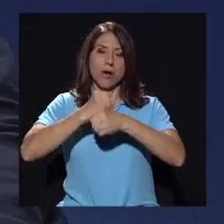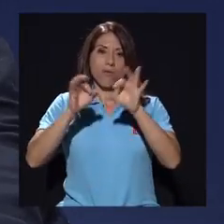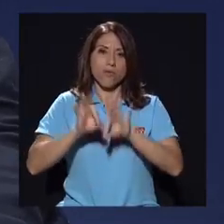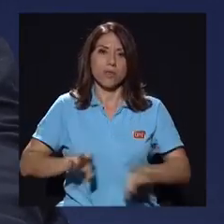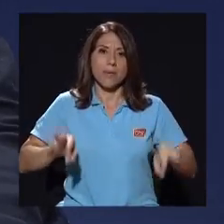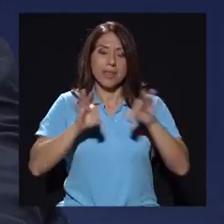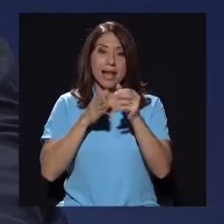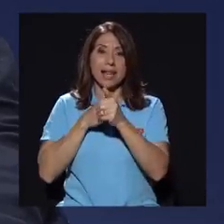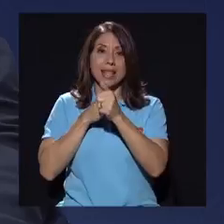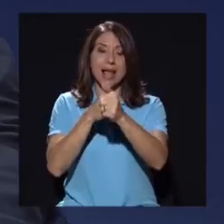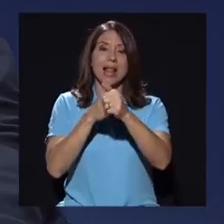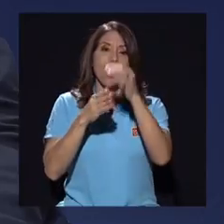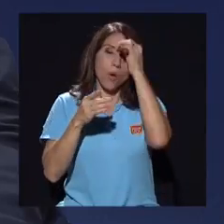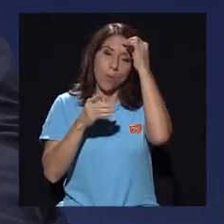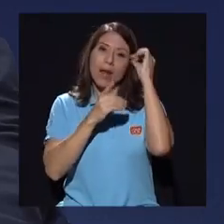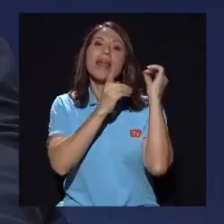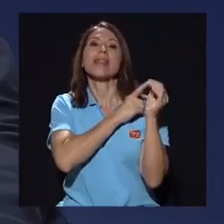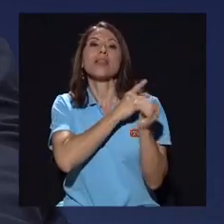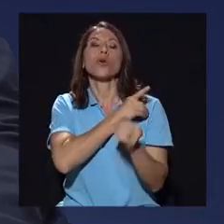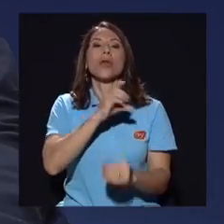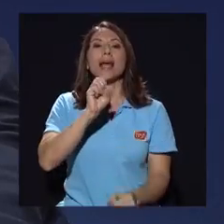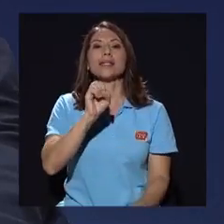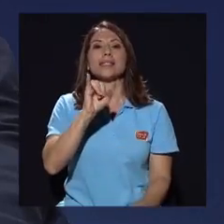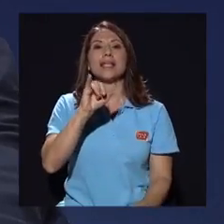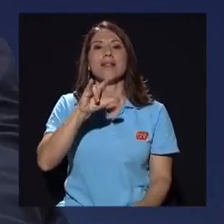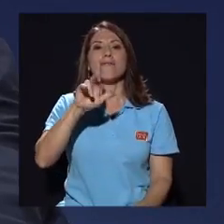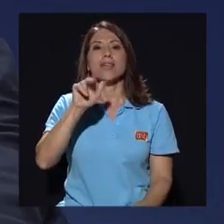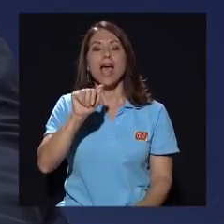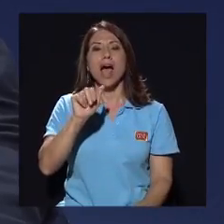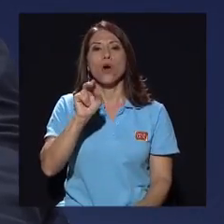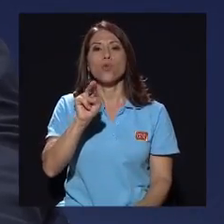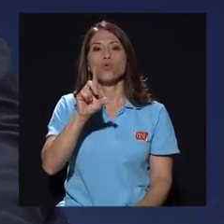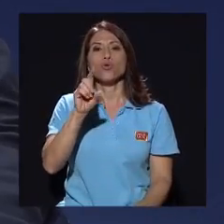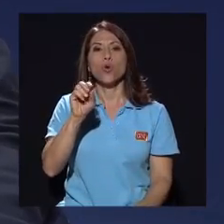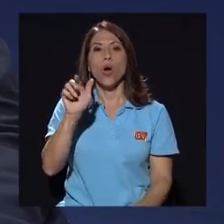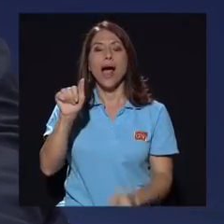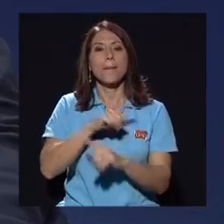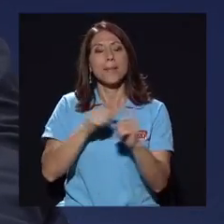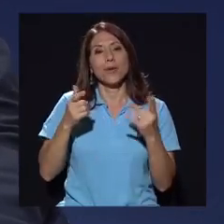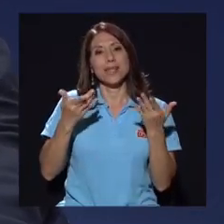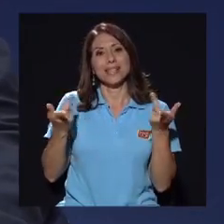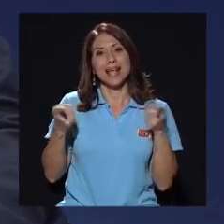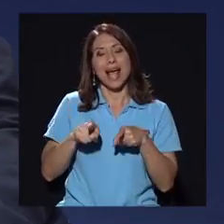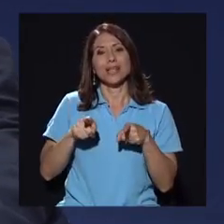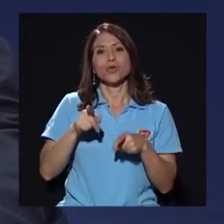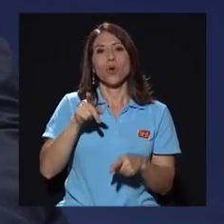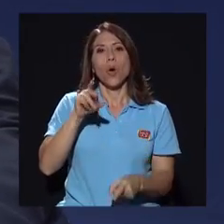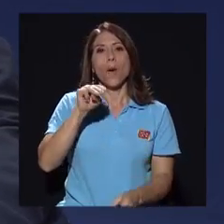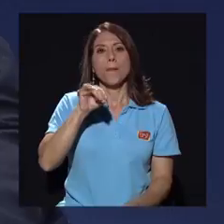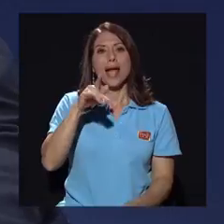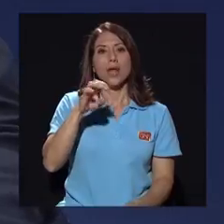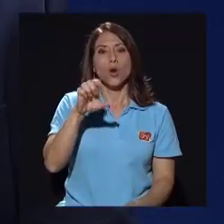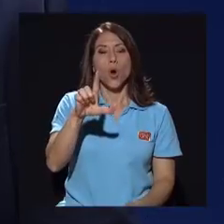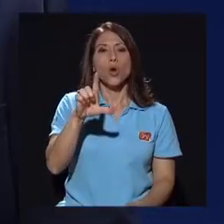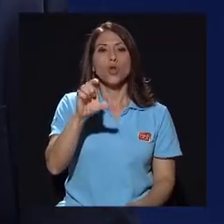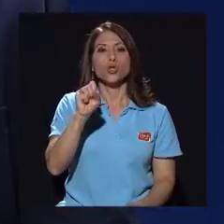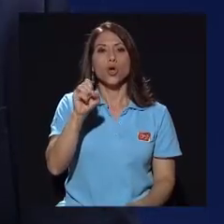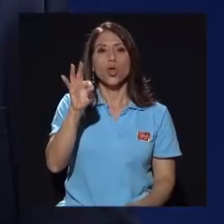liderado en este caso específico por la directora Silvio Yoa, pero por supuesto en este caso don Michael Soto.